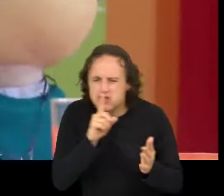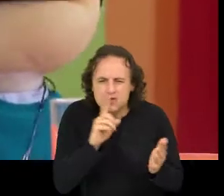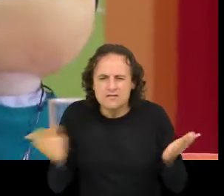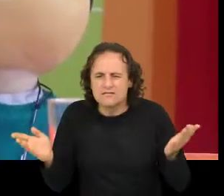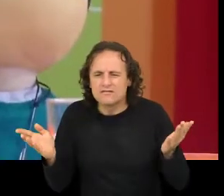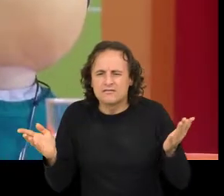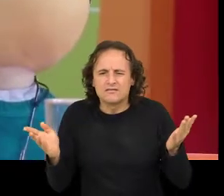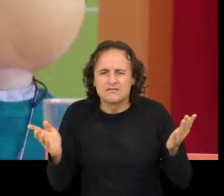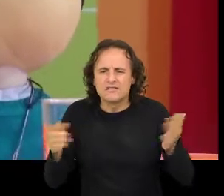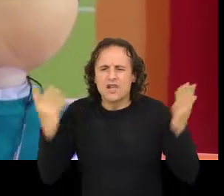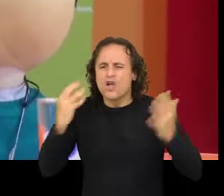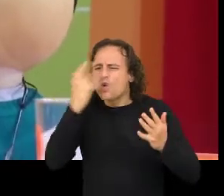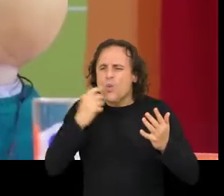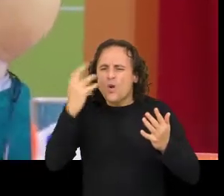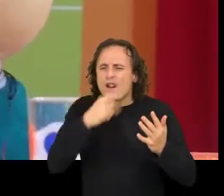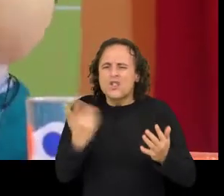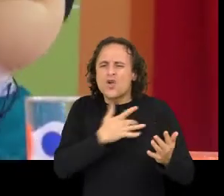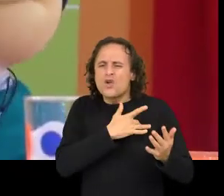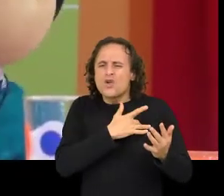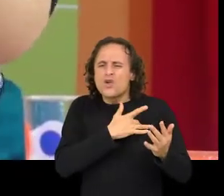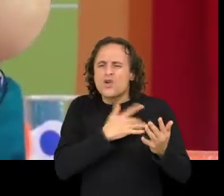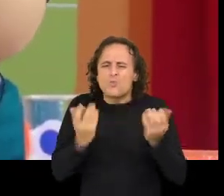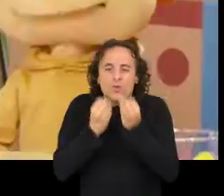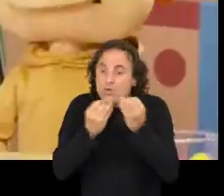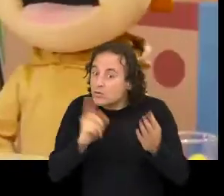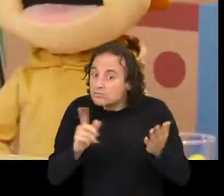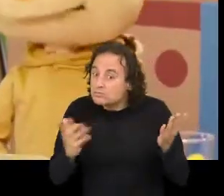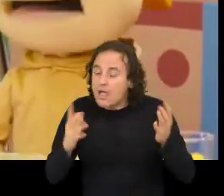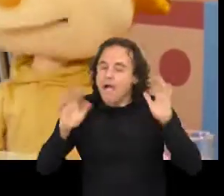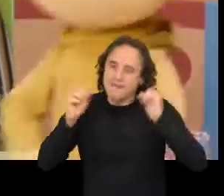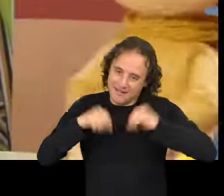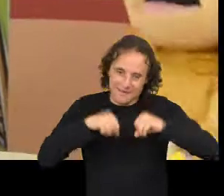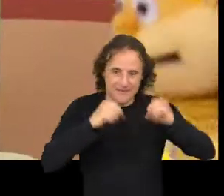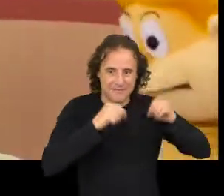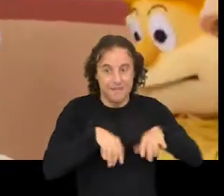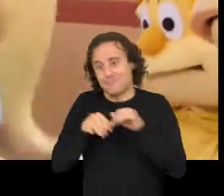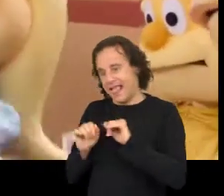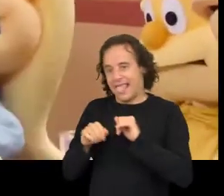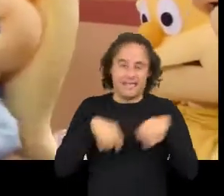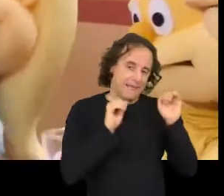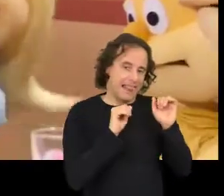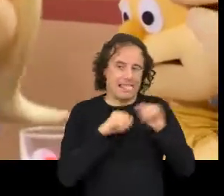Escoitade Senón, non vos conto conto d'amor Vale Vale